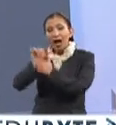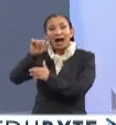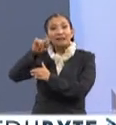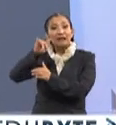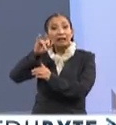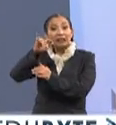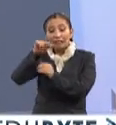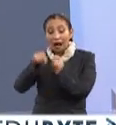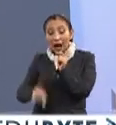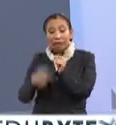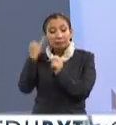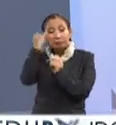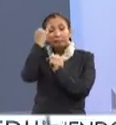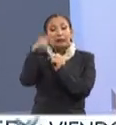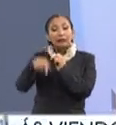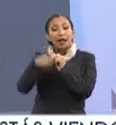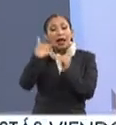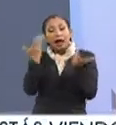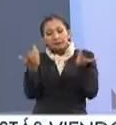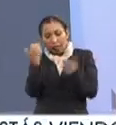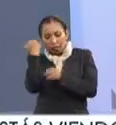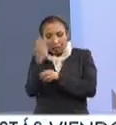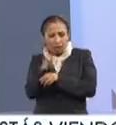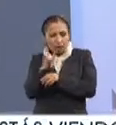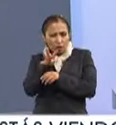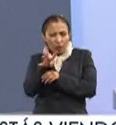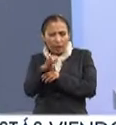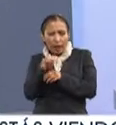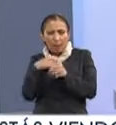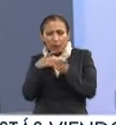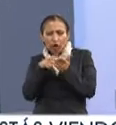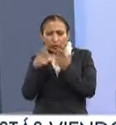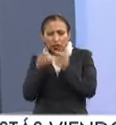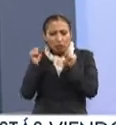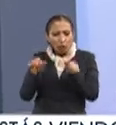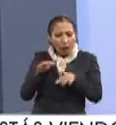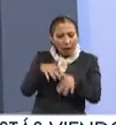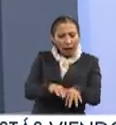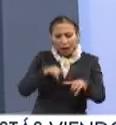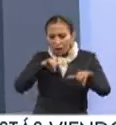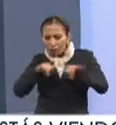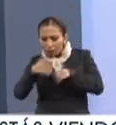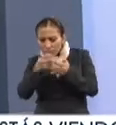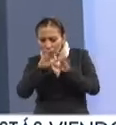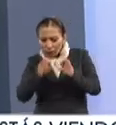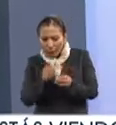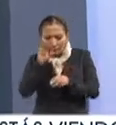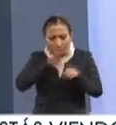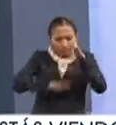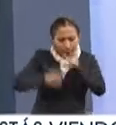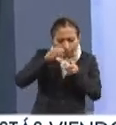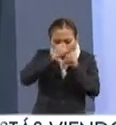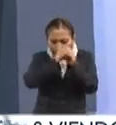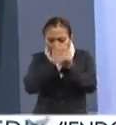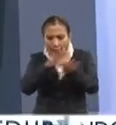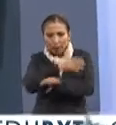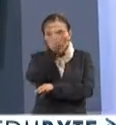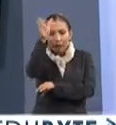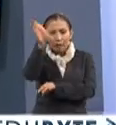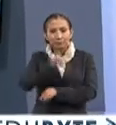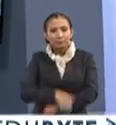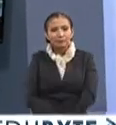Antártida. La iniciativa pretende llevar a cabo 19 proyectos sobre seguridad marítima, geología, microbiología y cambio climático.